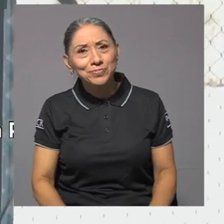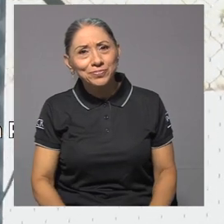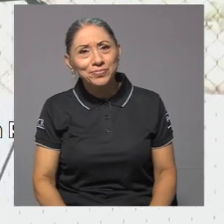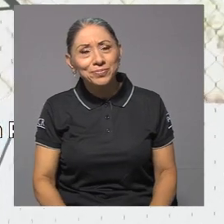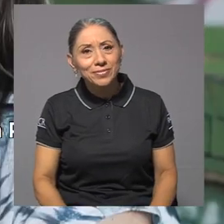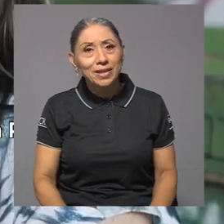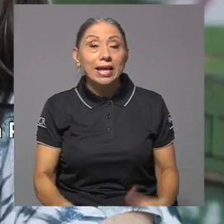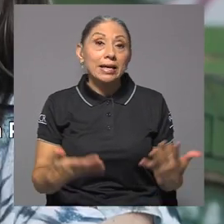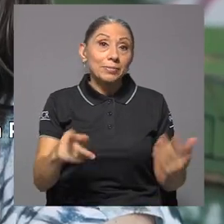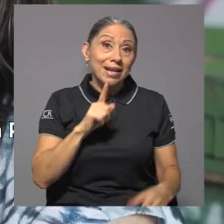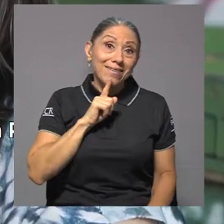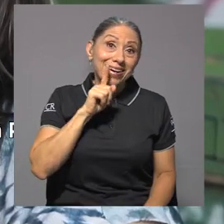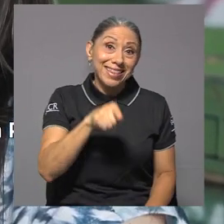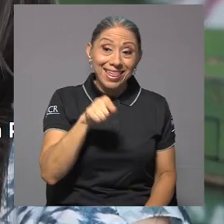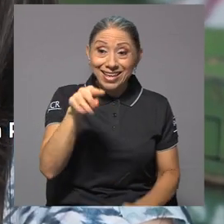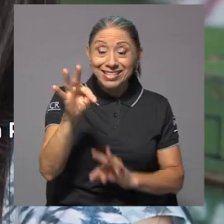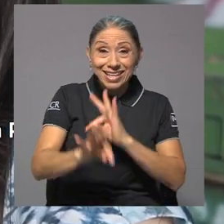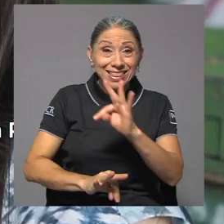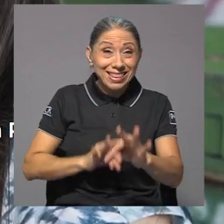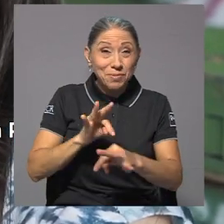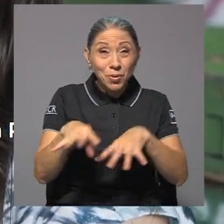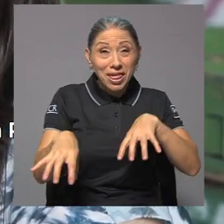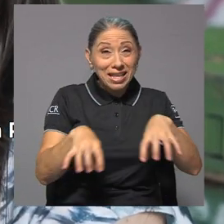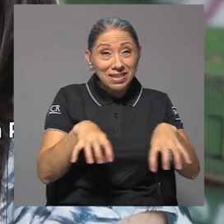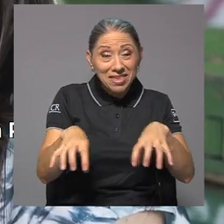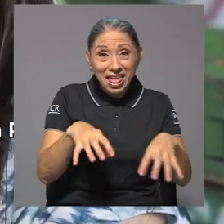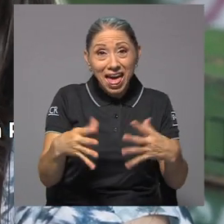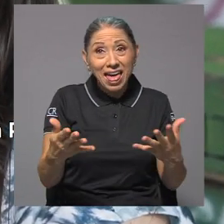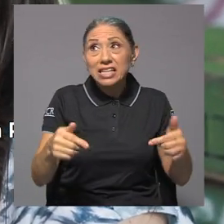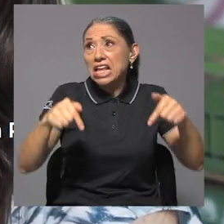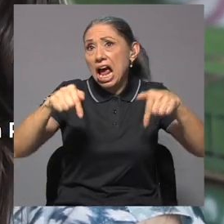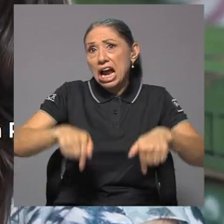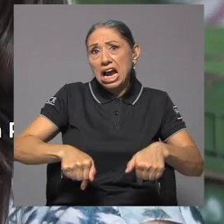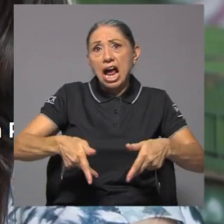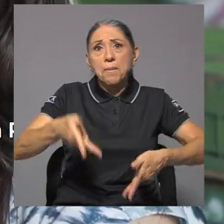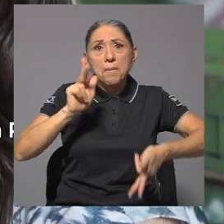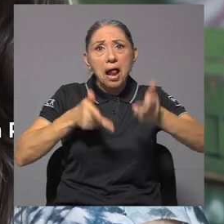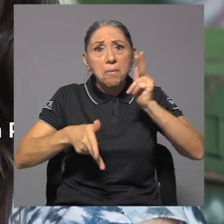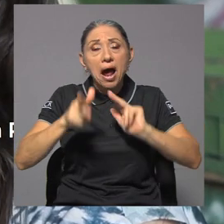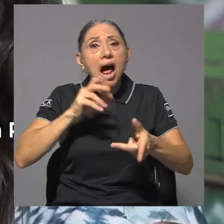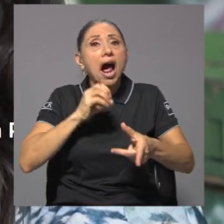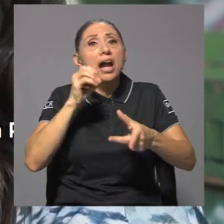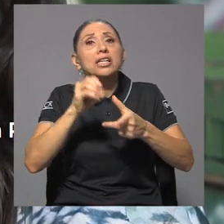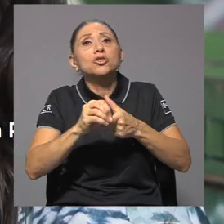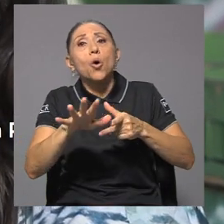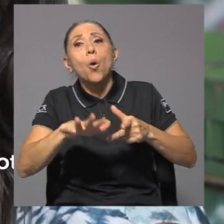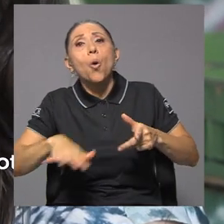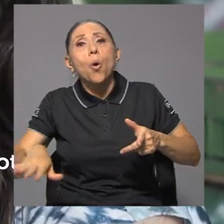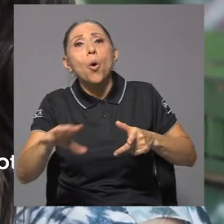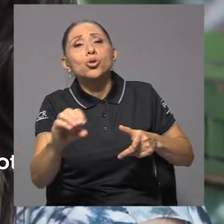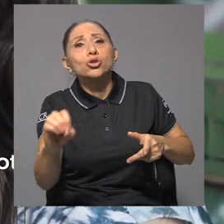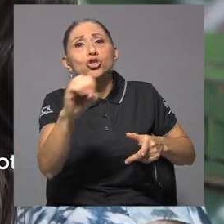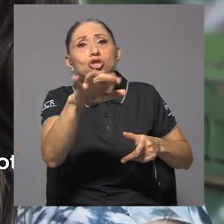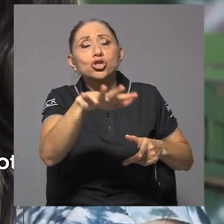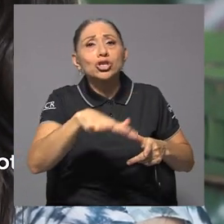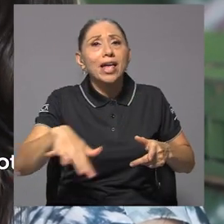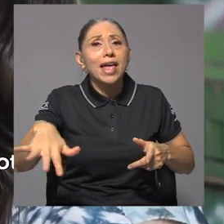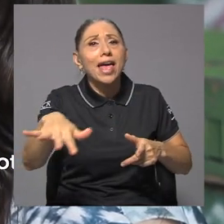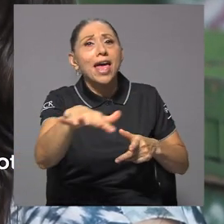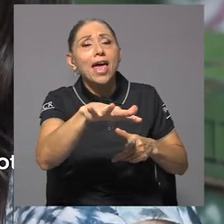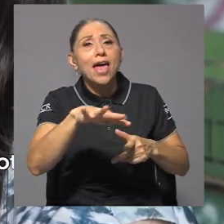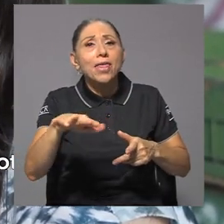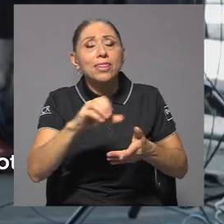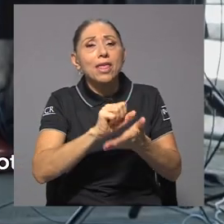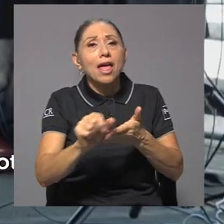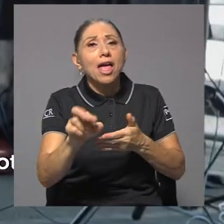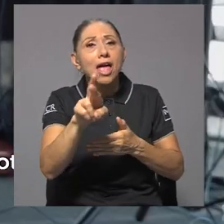La verdad es que tener ese tipo de actividades, ya sea acá en Palmares o en la zona de Occidente, es una gran ayuda